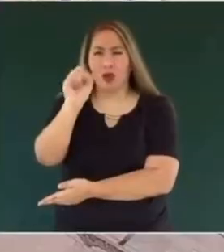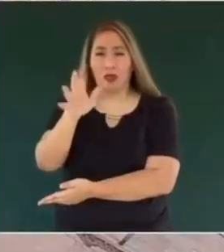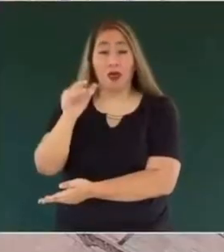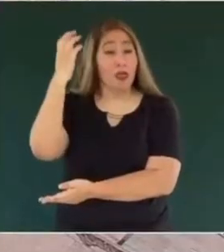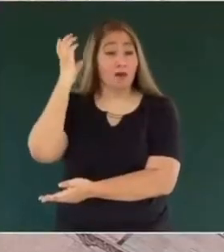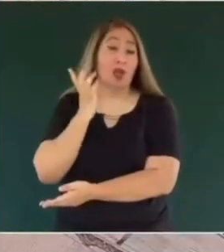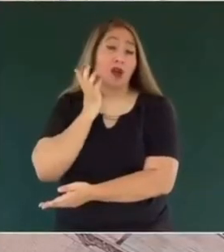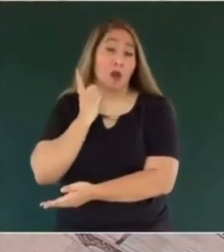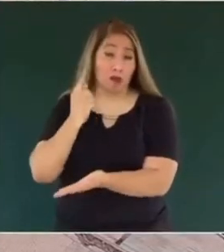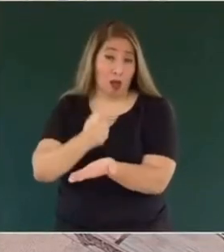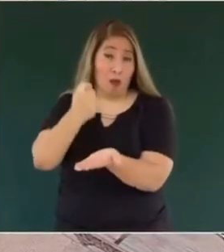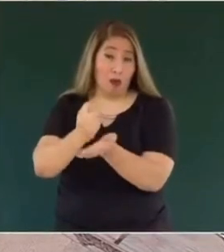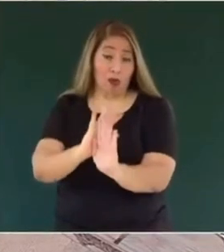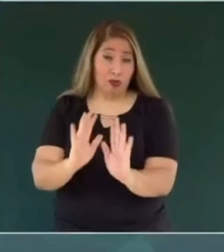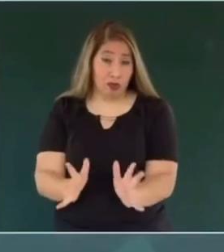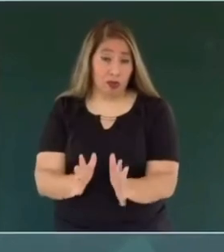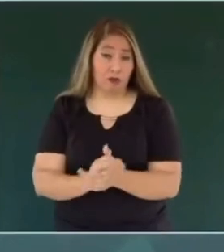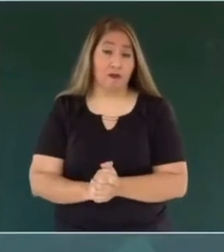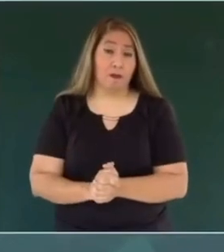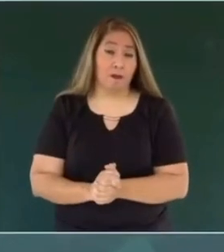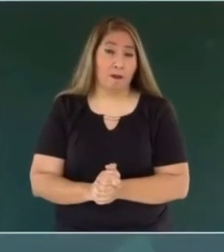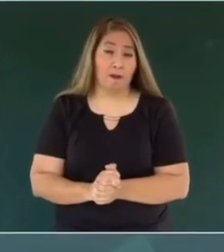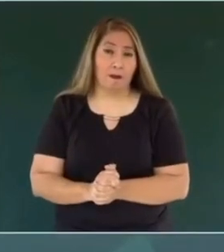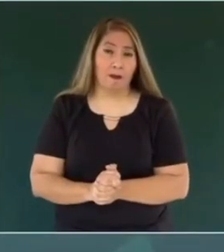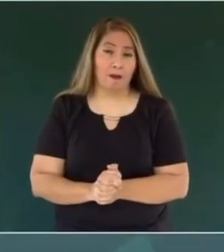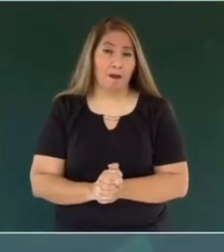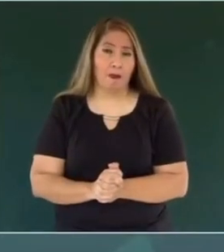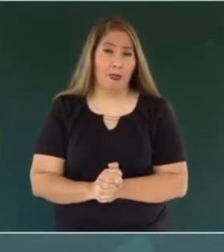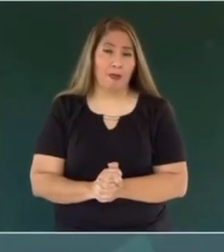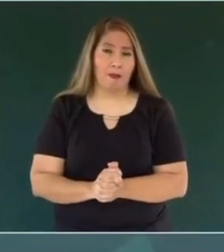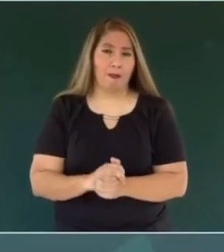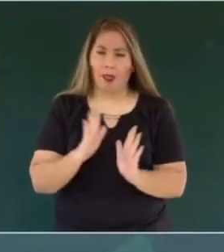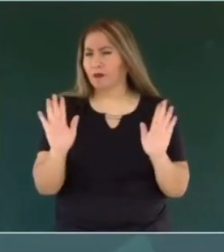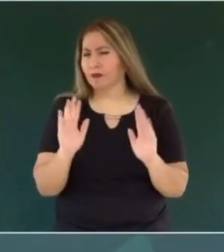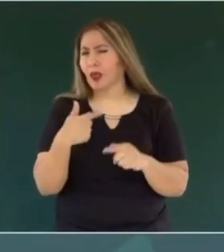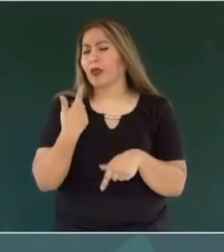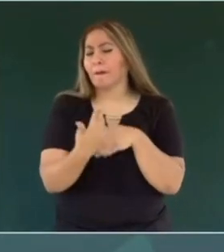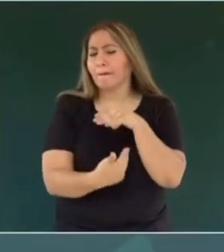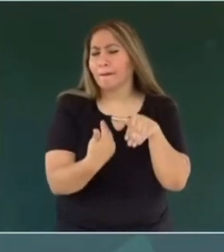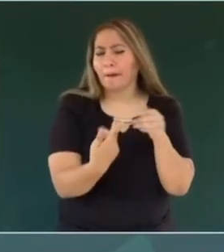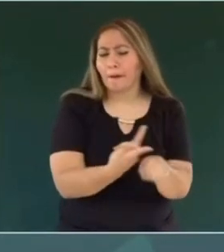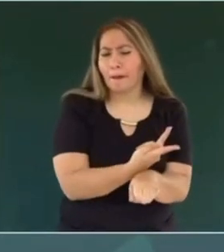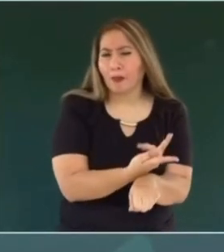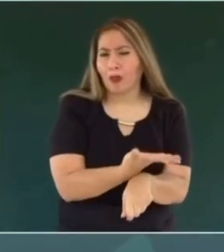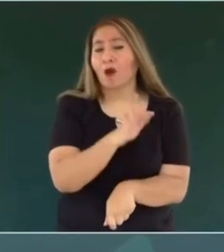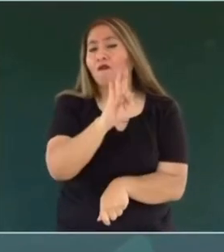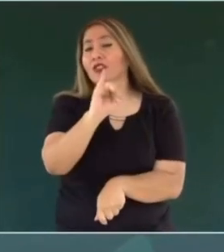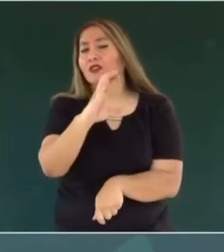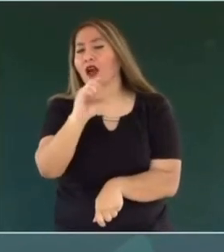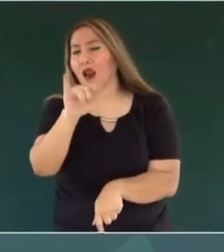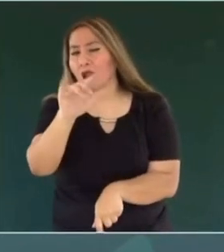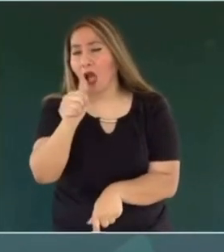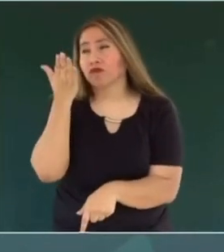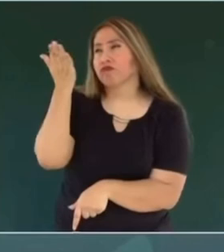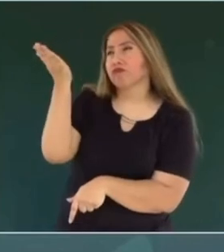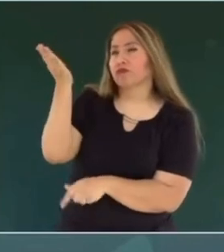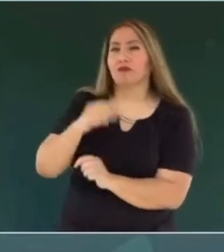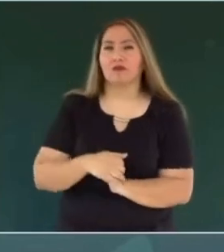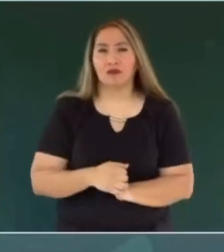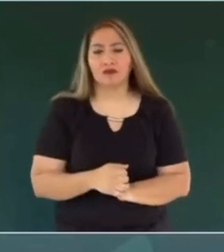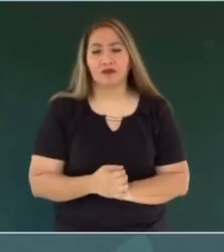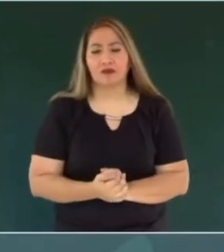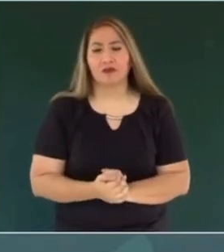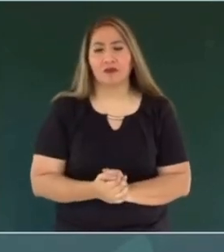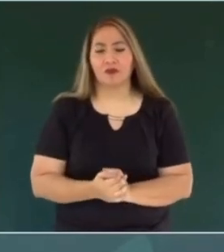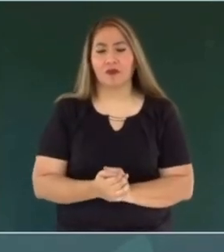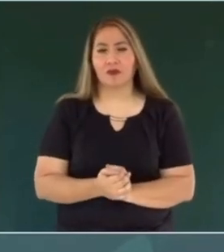Ah, bueno, entonces lo que procede ya es lo que la fiscalía va a solicitar. ¿Ya no tiene